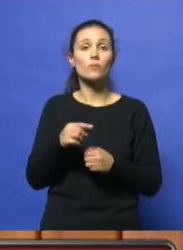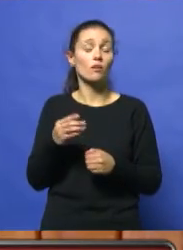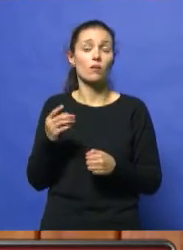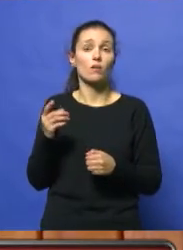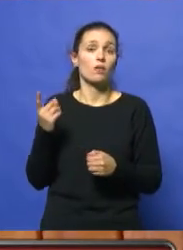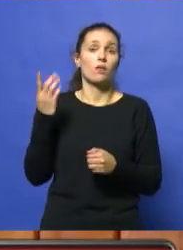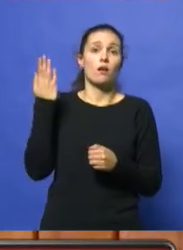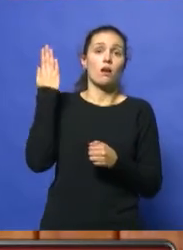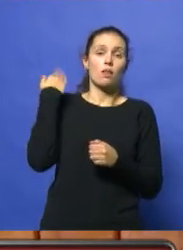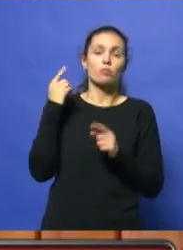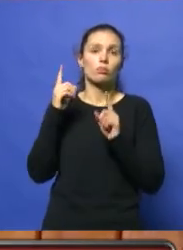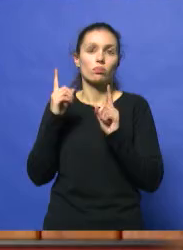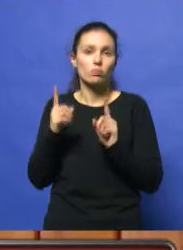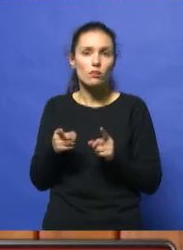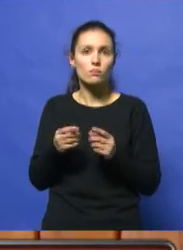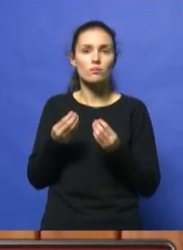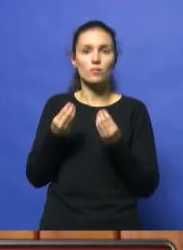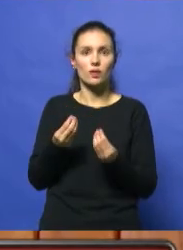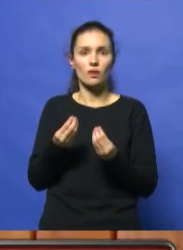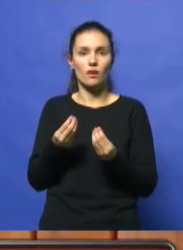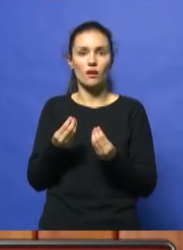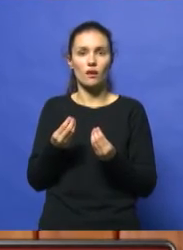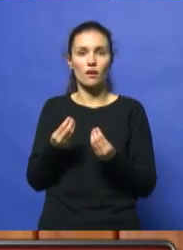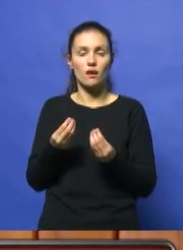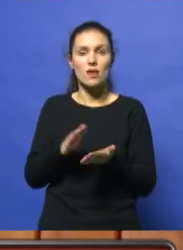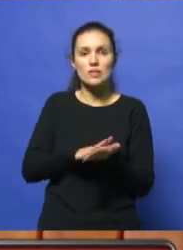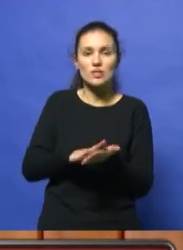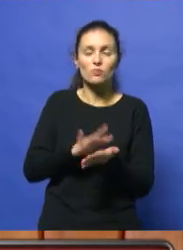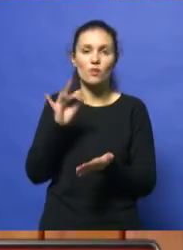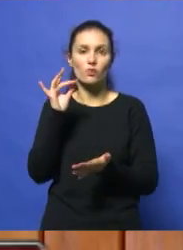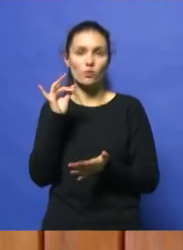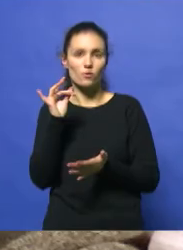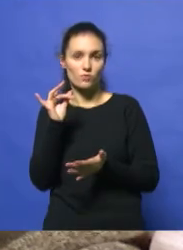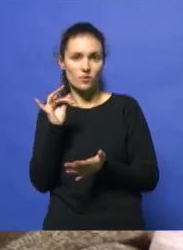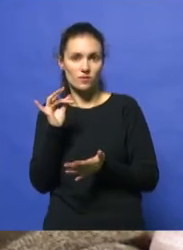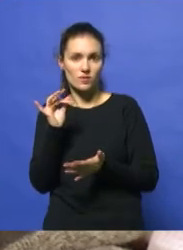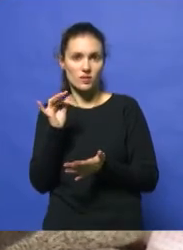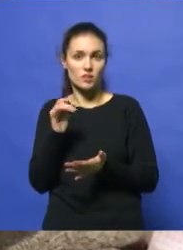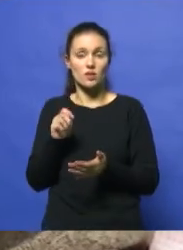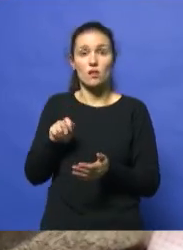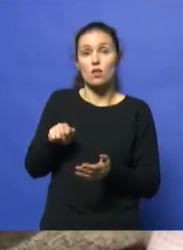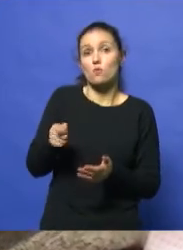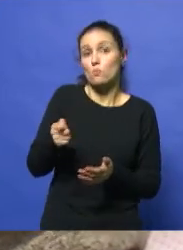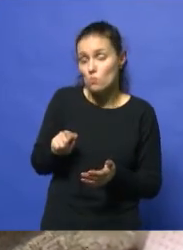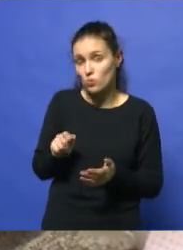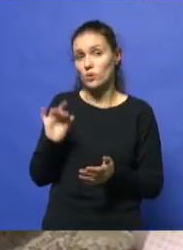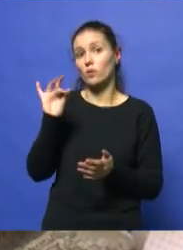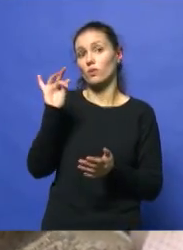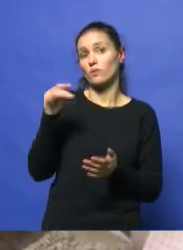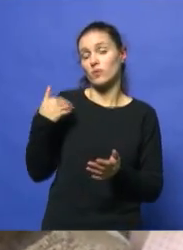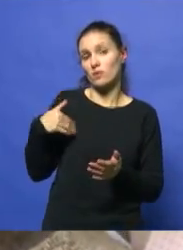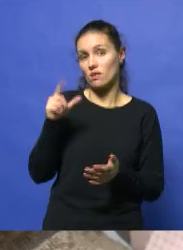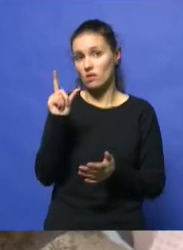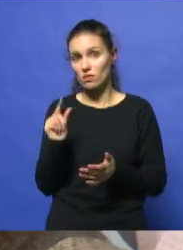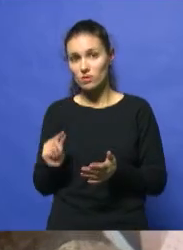otras épocas, quienes hemos padecido políticas muy parecidas a estas en el país, sabemos realmente